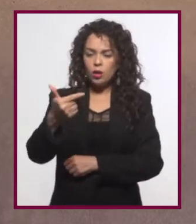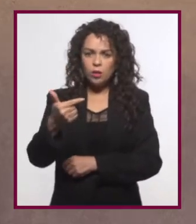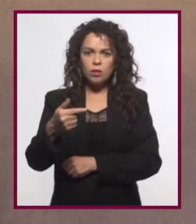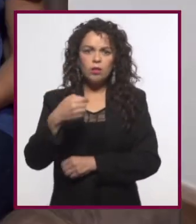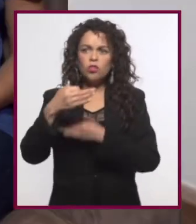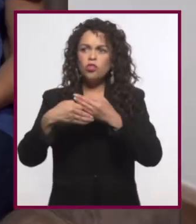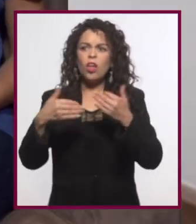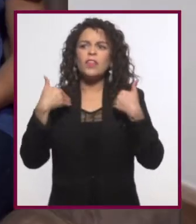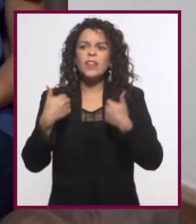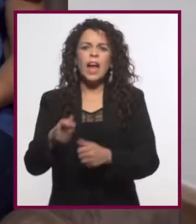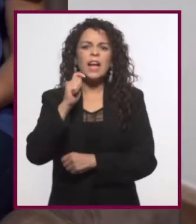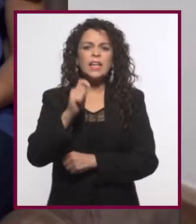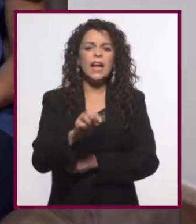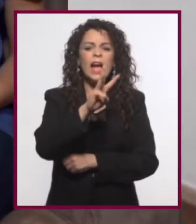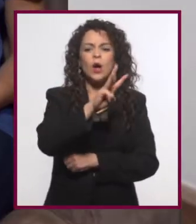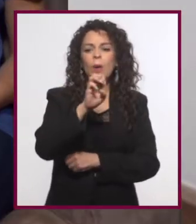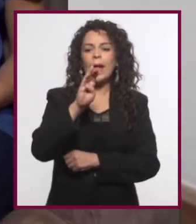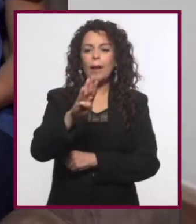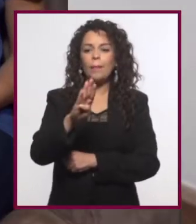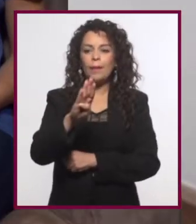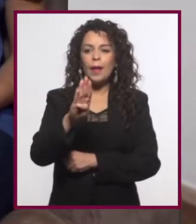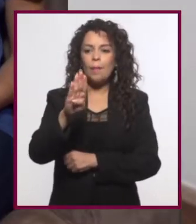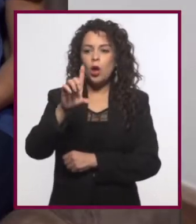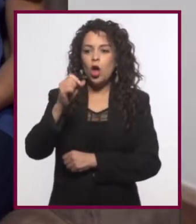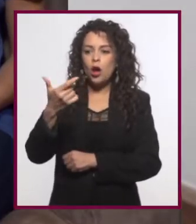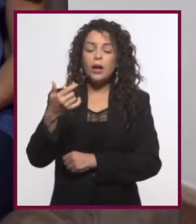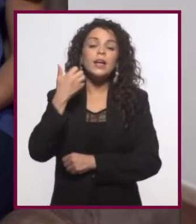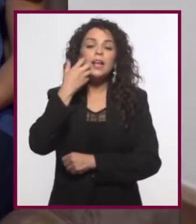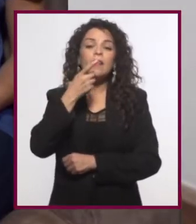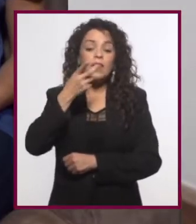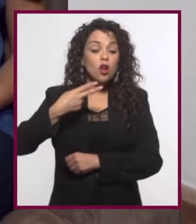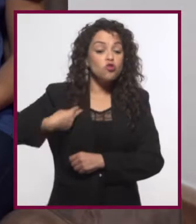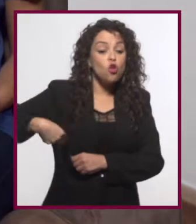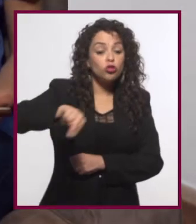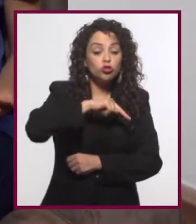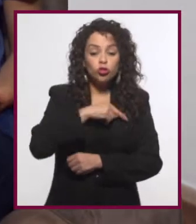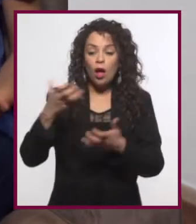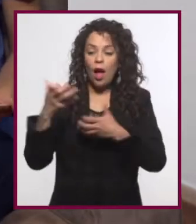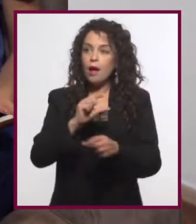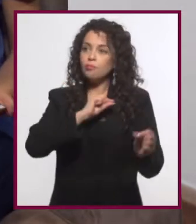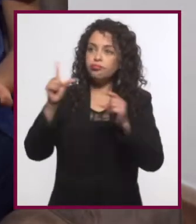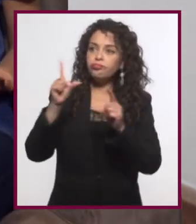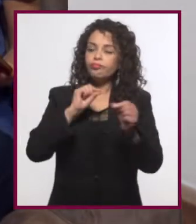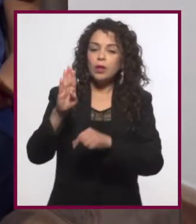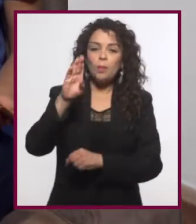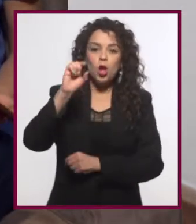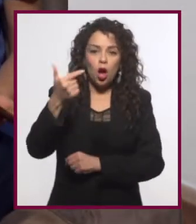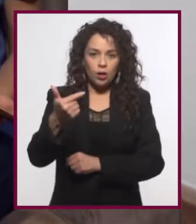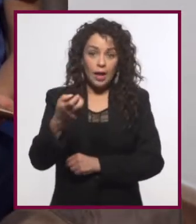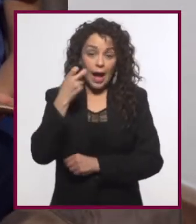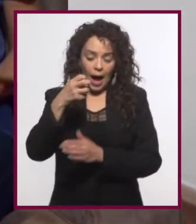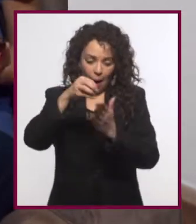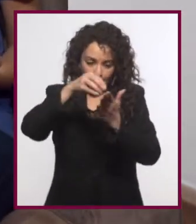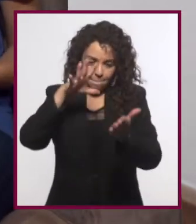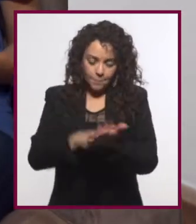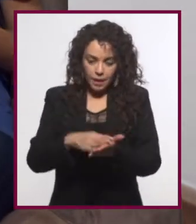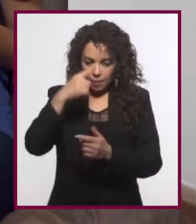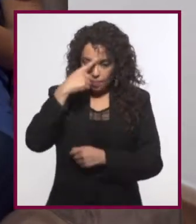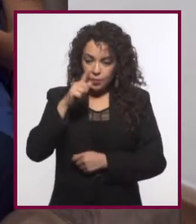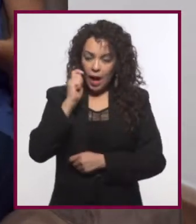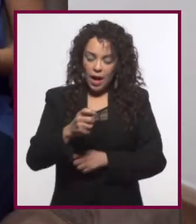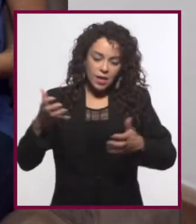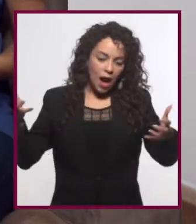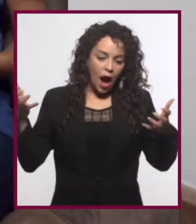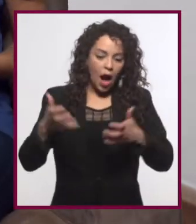entendían como weblog. O sea, nosotros blogueamos. Así que se adaptó la palabra blog para describir la